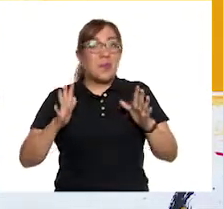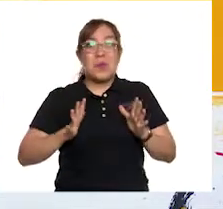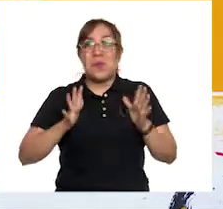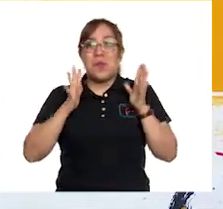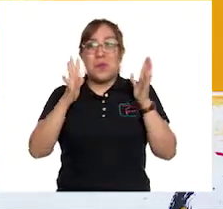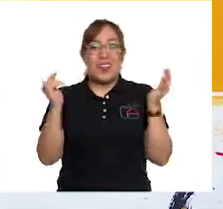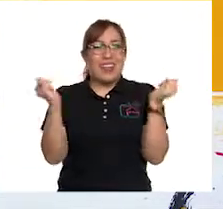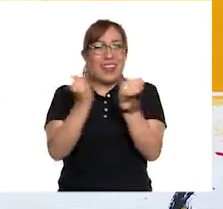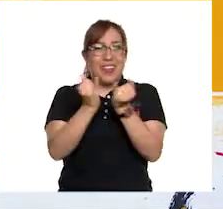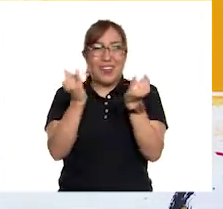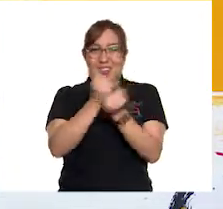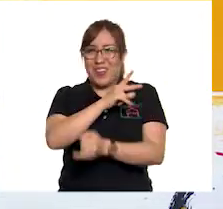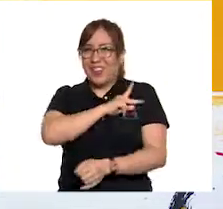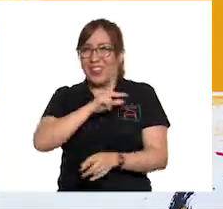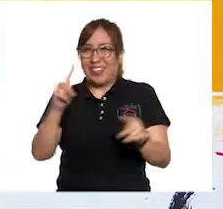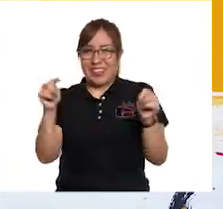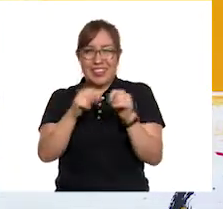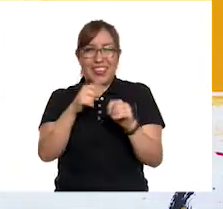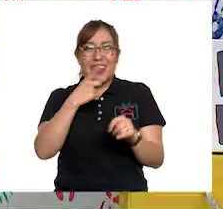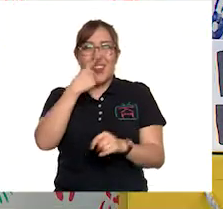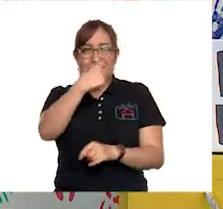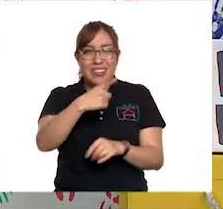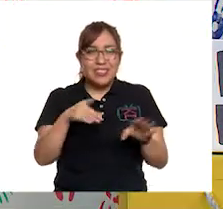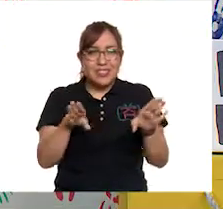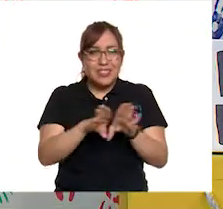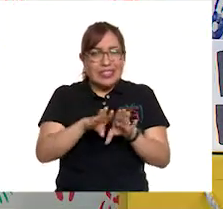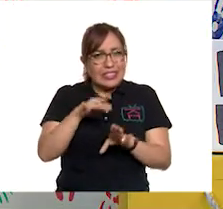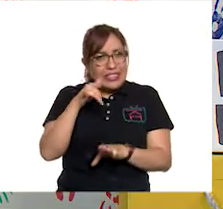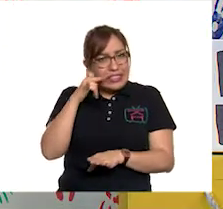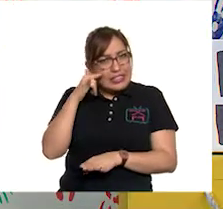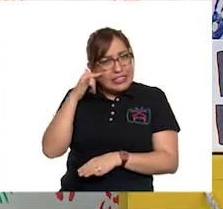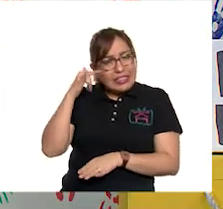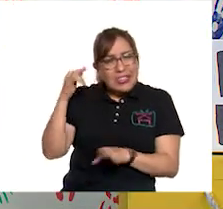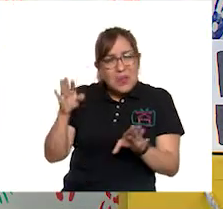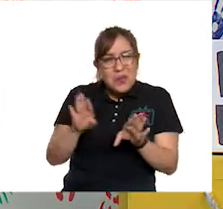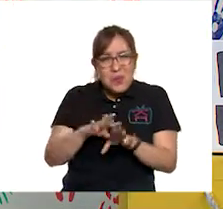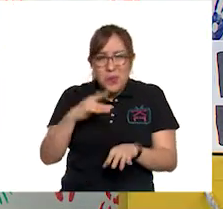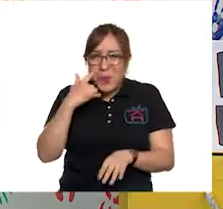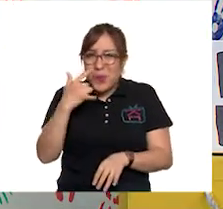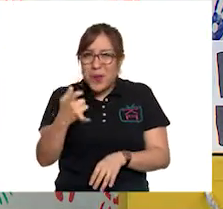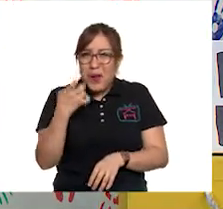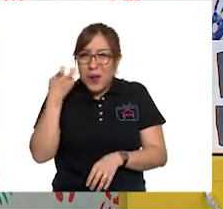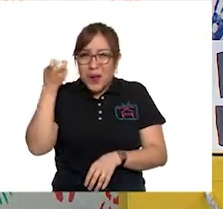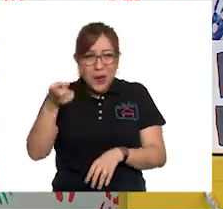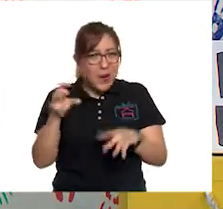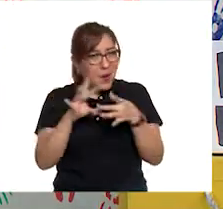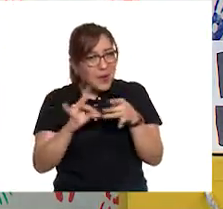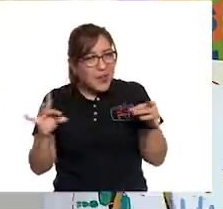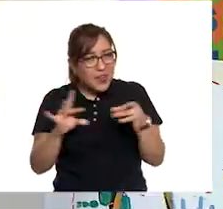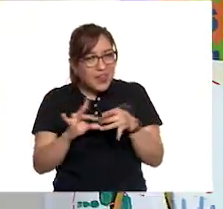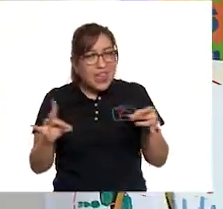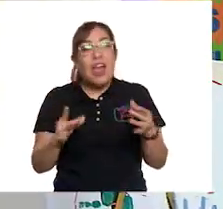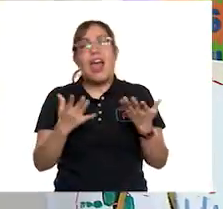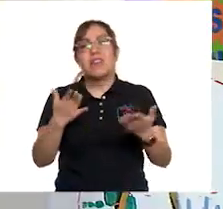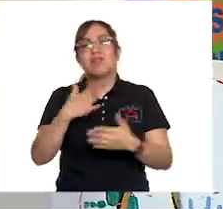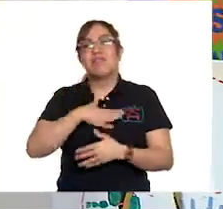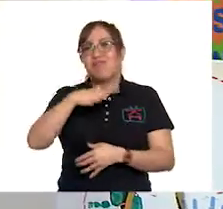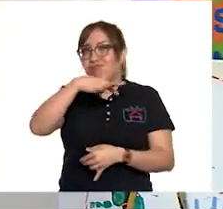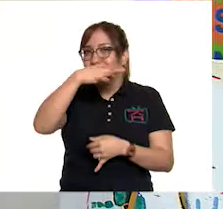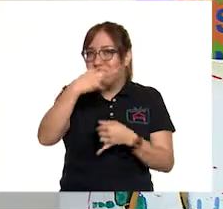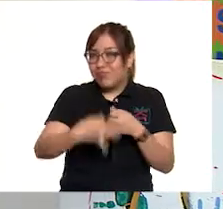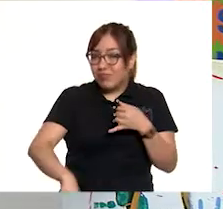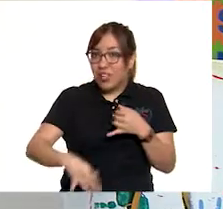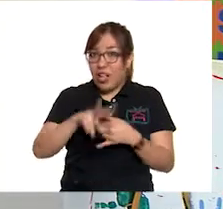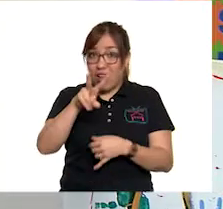mi tío, con el ojo cuadrado con esa explicación, Mariana. Bueno, y finalmente, aunque no sabemos